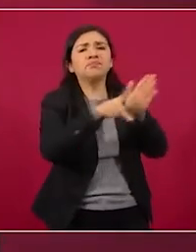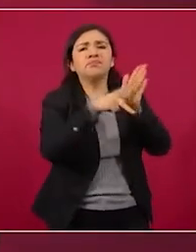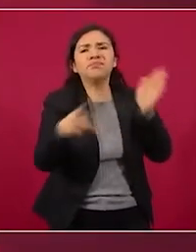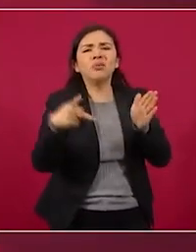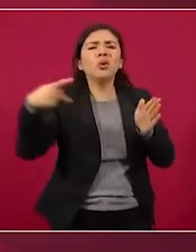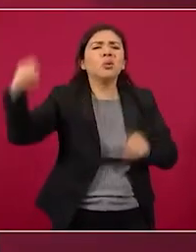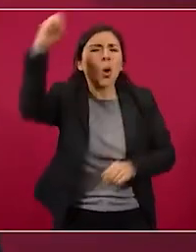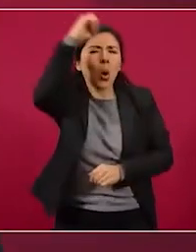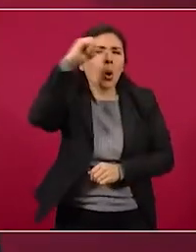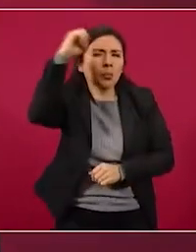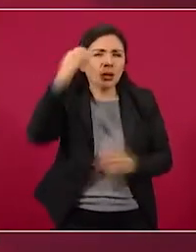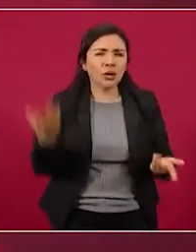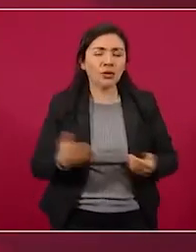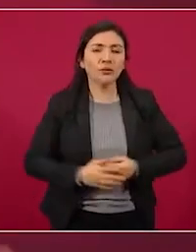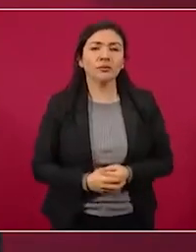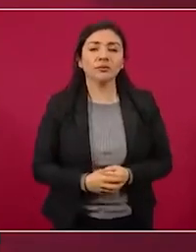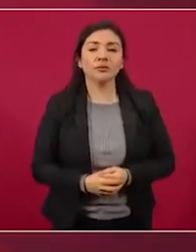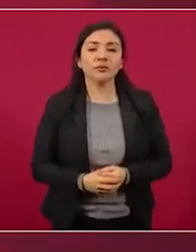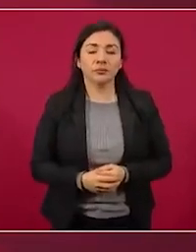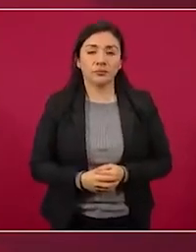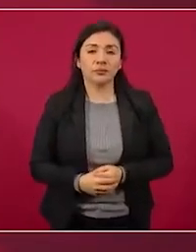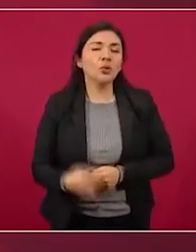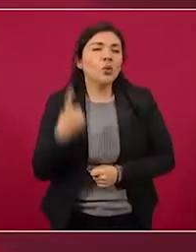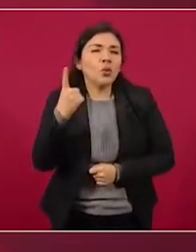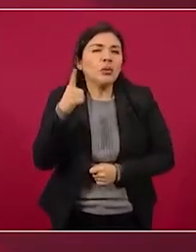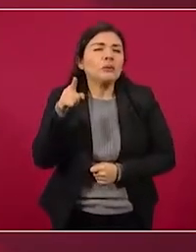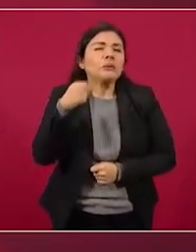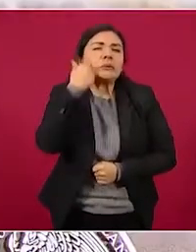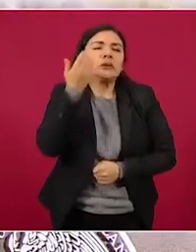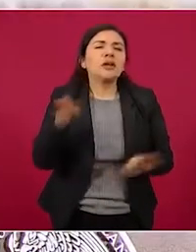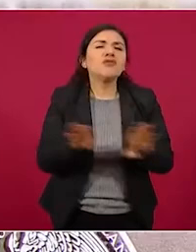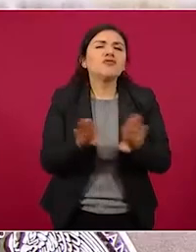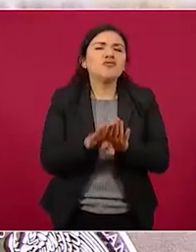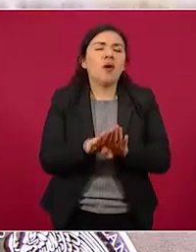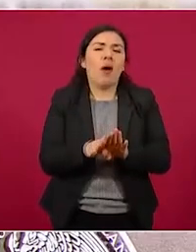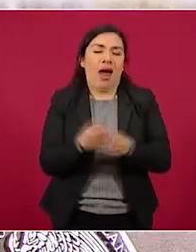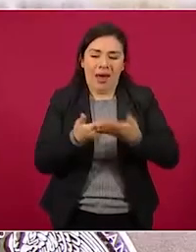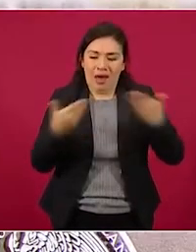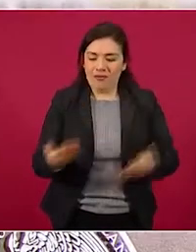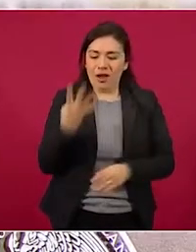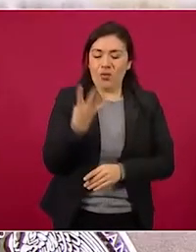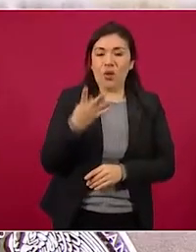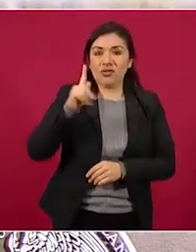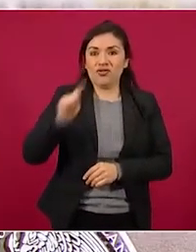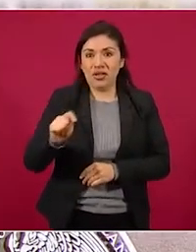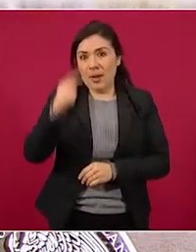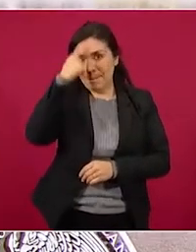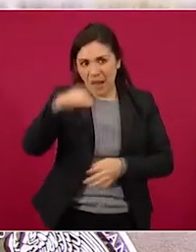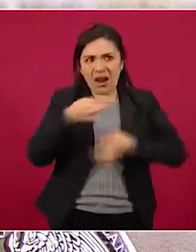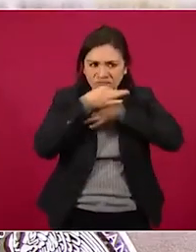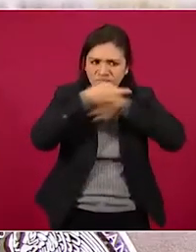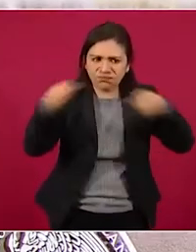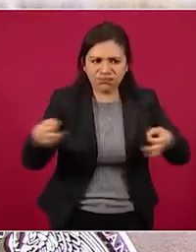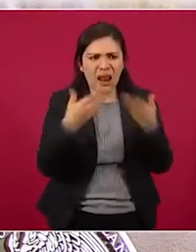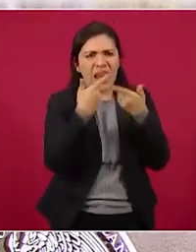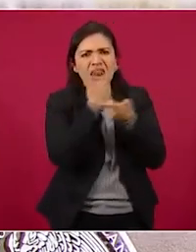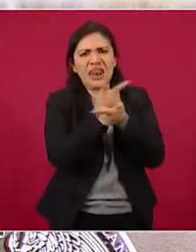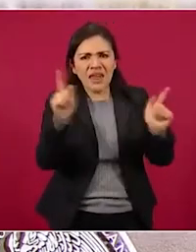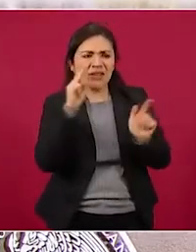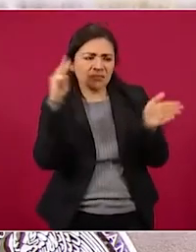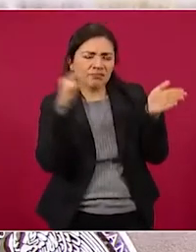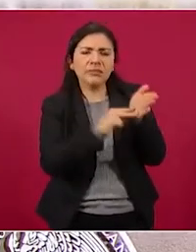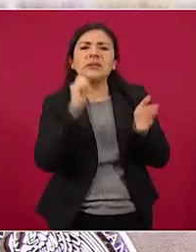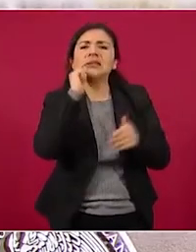opiniones. Uno de los objetivos principales de la Cuarta Transformación de la Vida Pública de México es